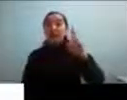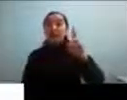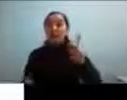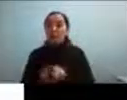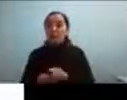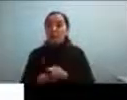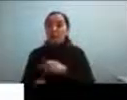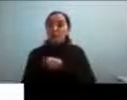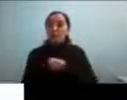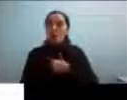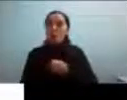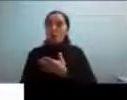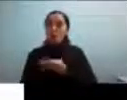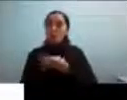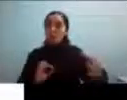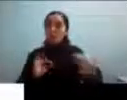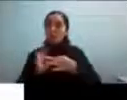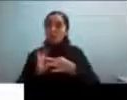sido un match perfecto